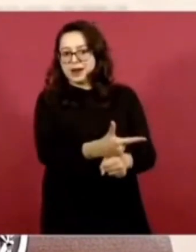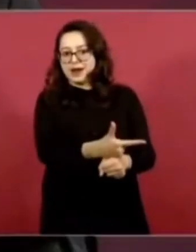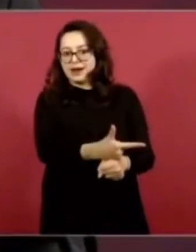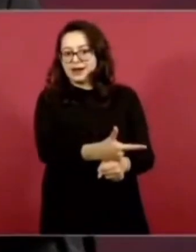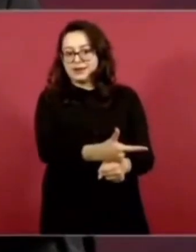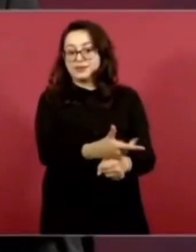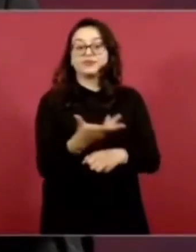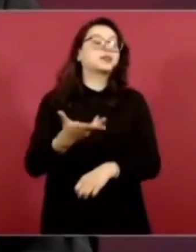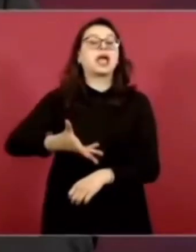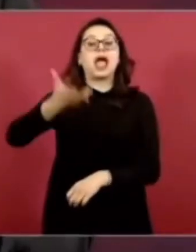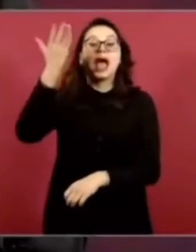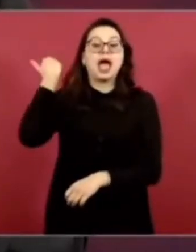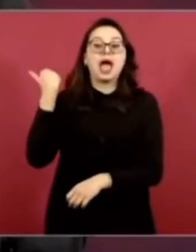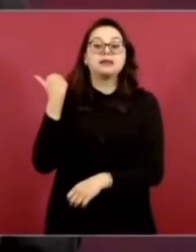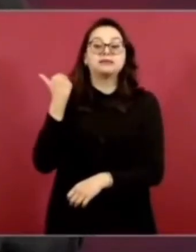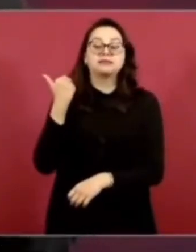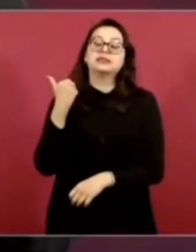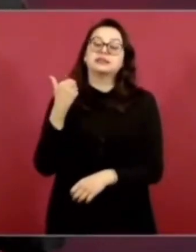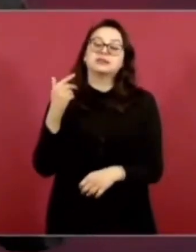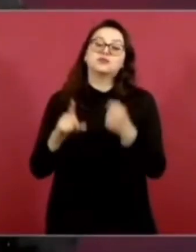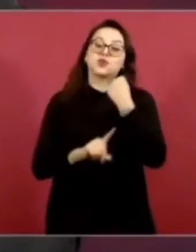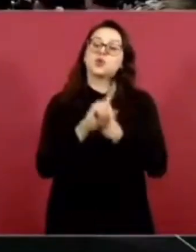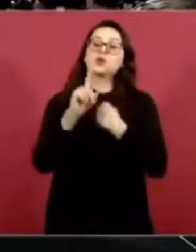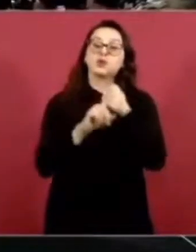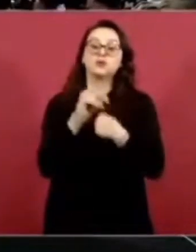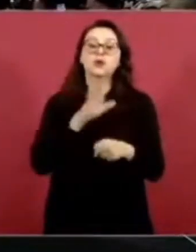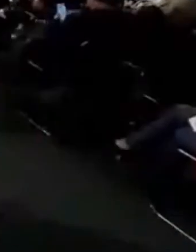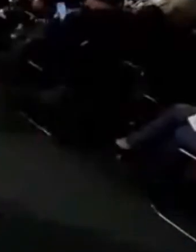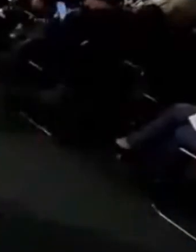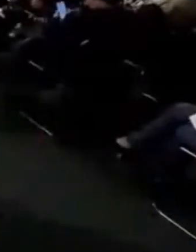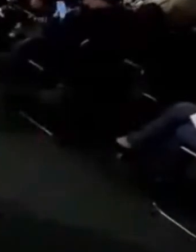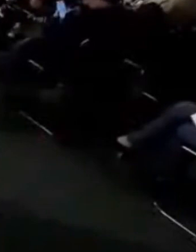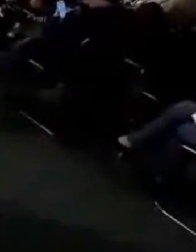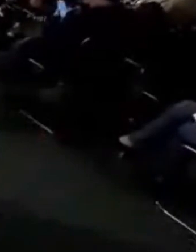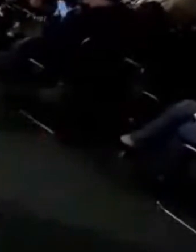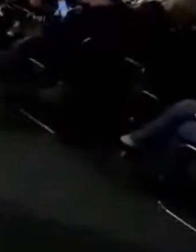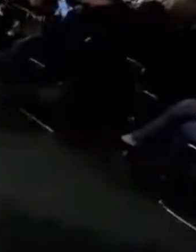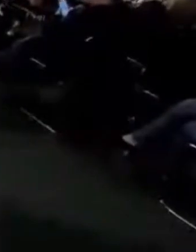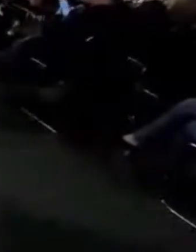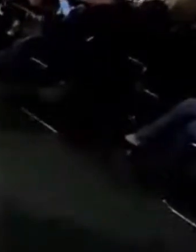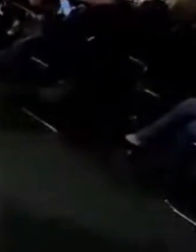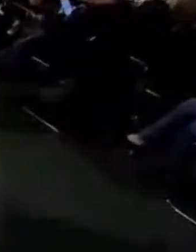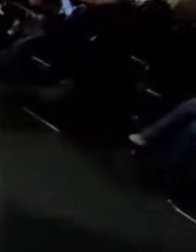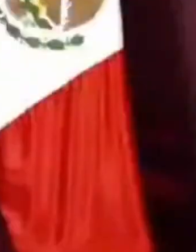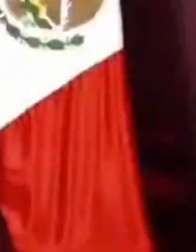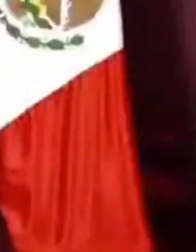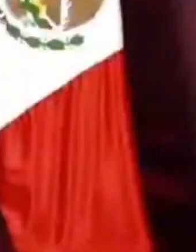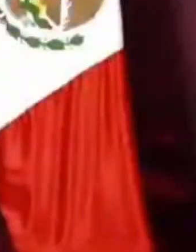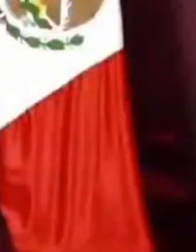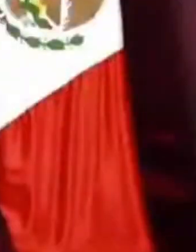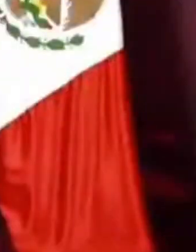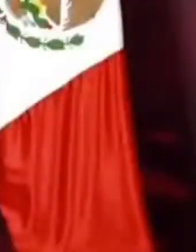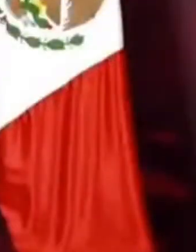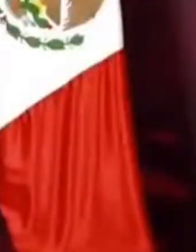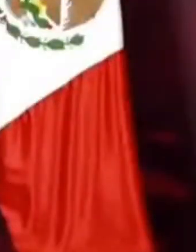era la hipocresía, el que